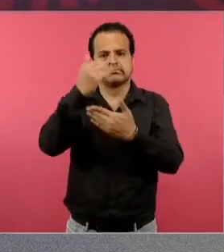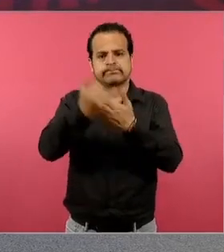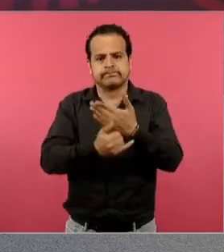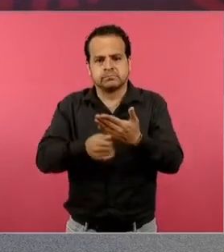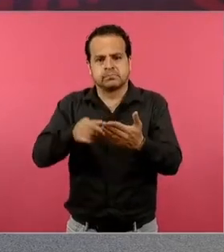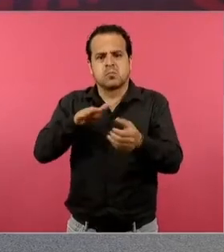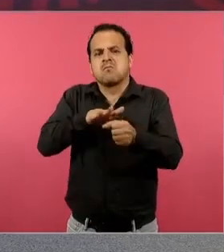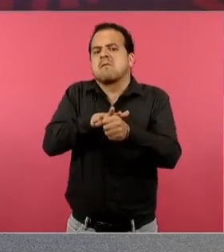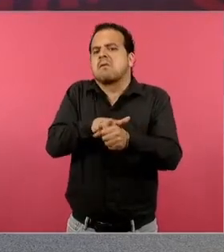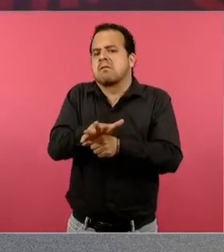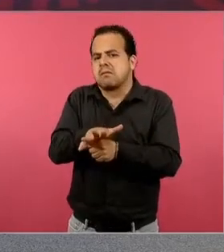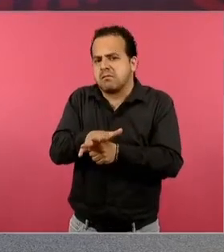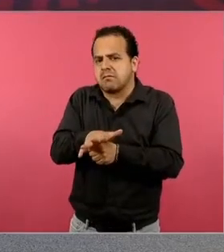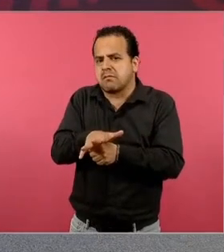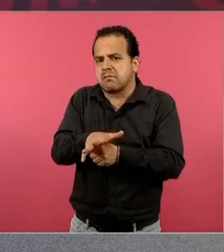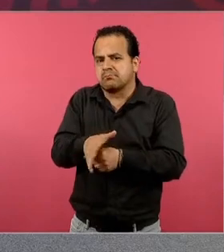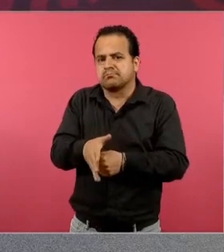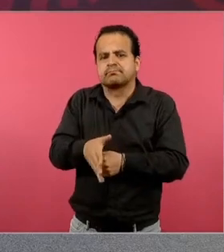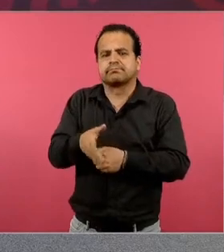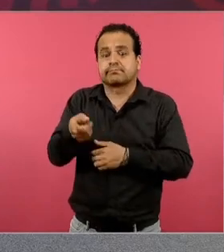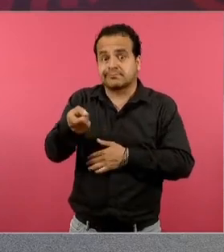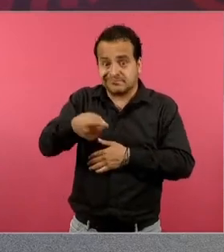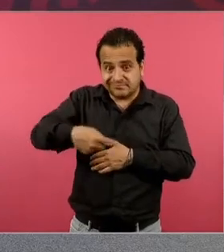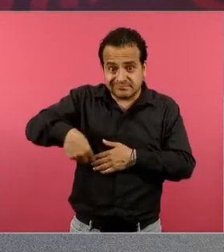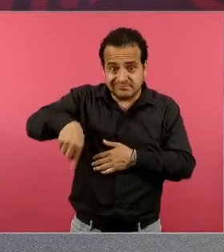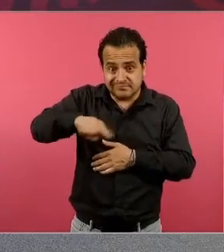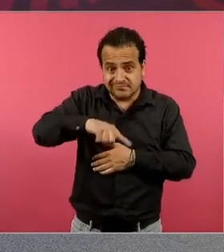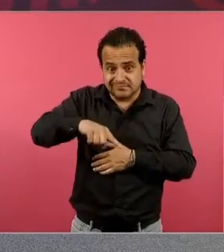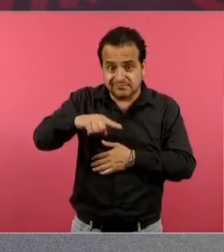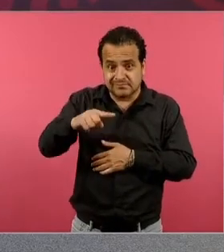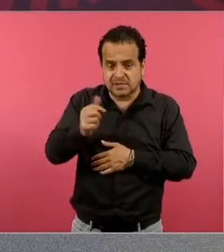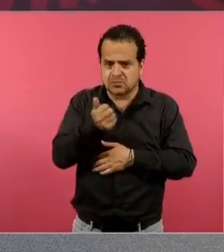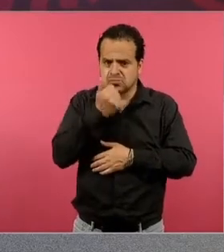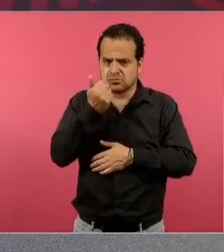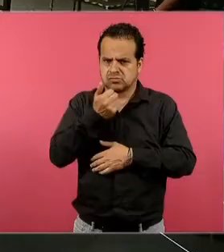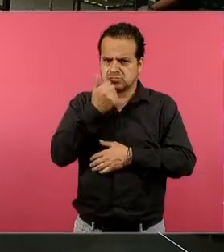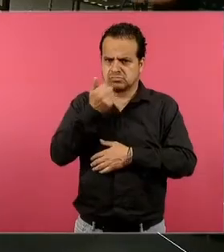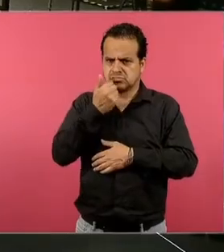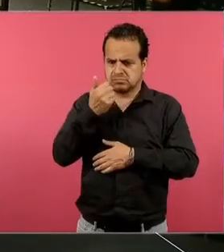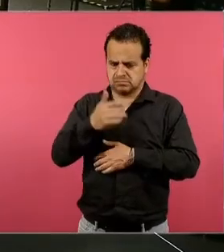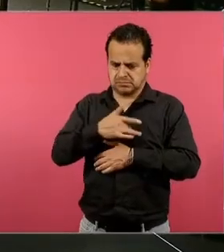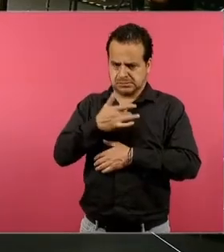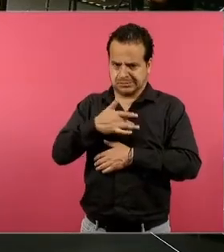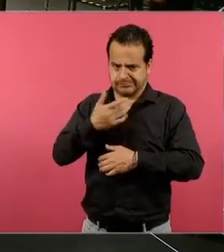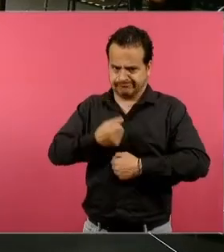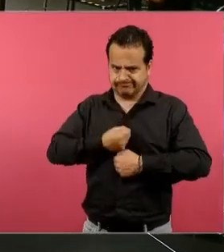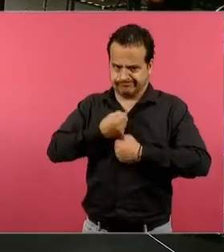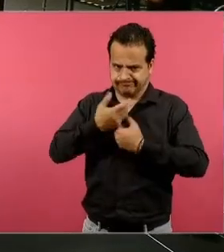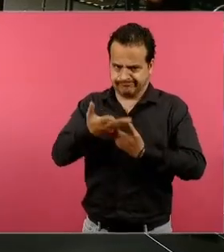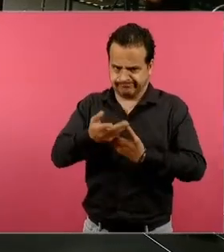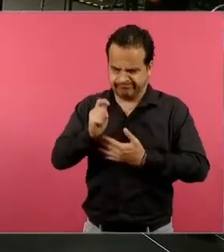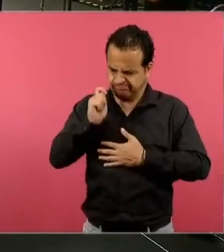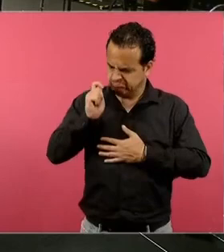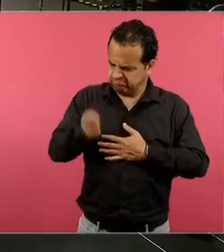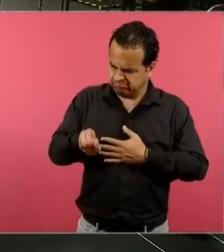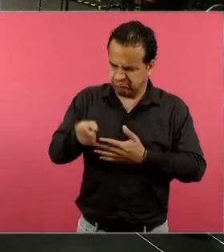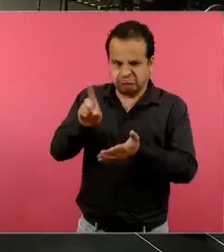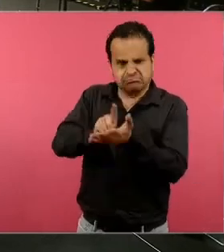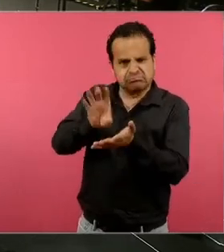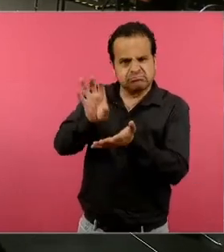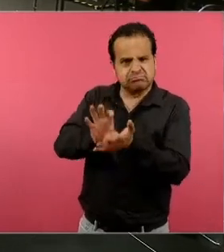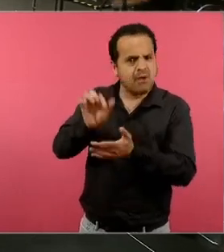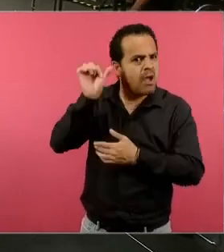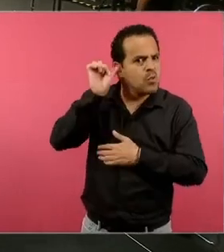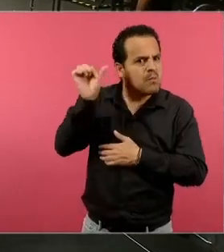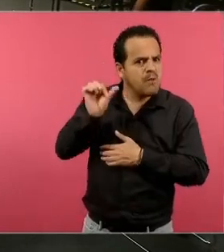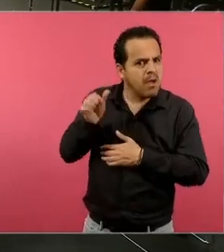lo que busca es que los alumnos expongan sobre la discapacidad auditiva. Pero eso no queda cerrado a